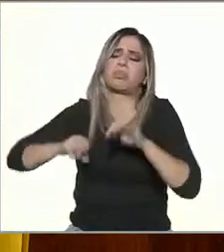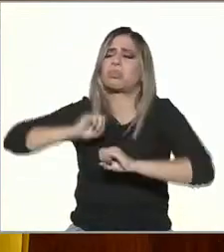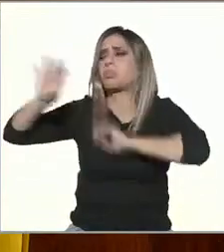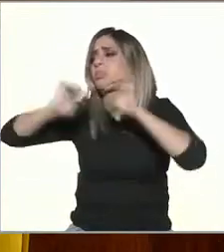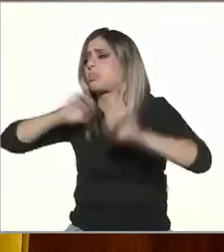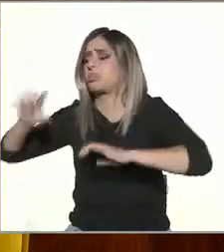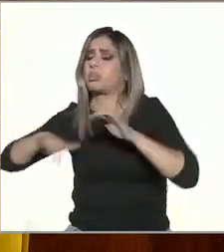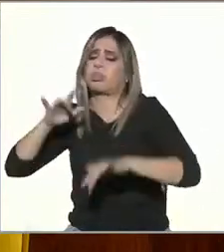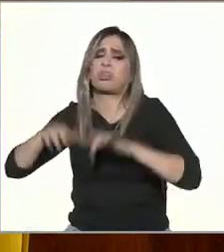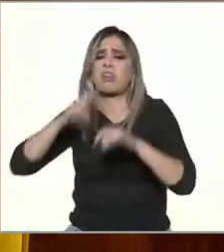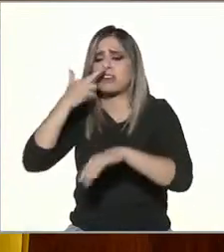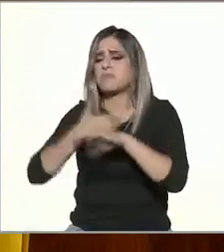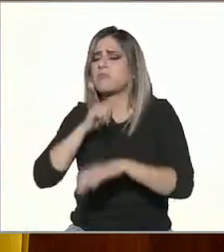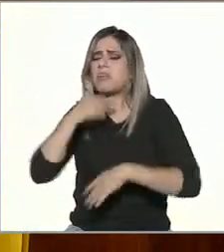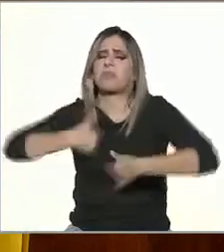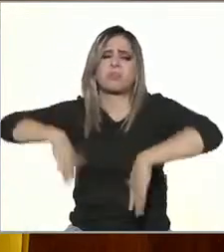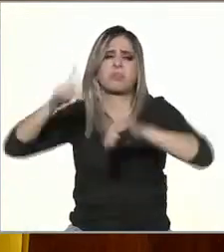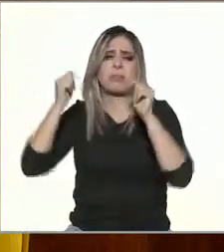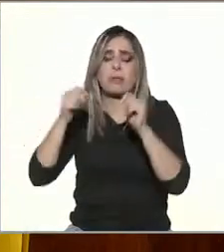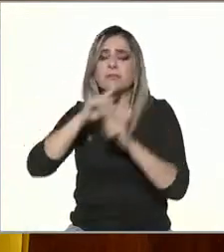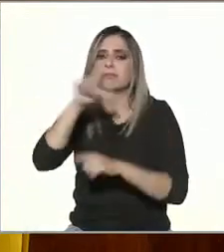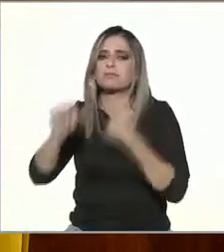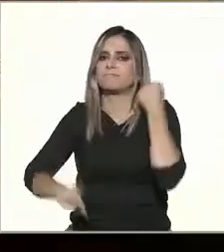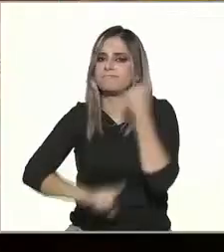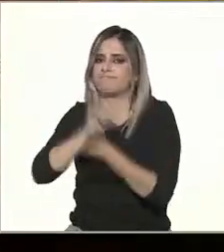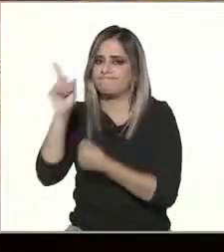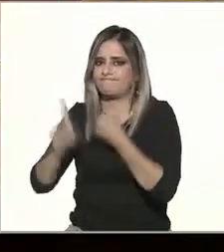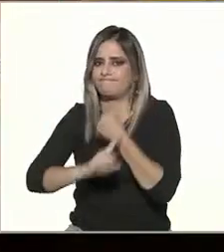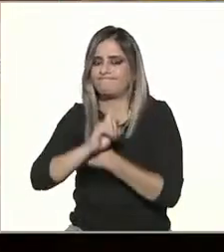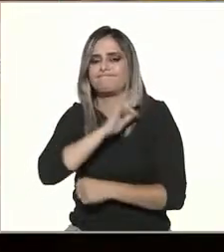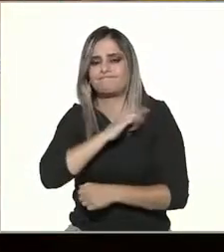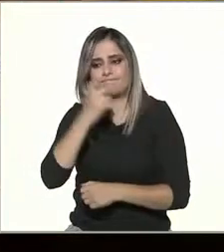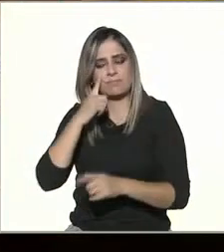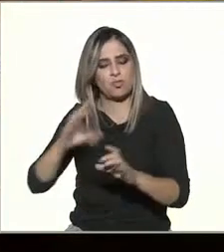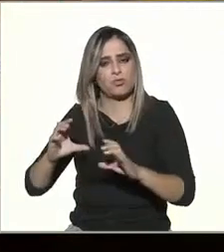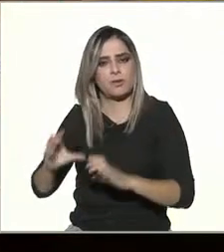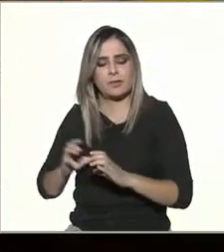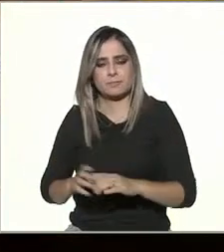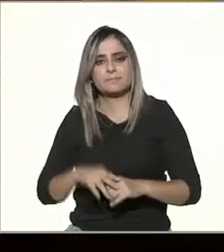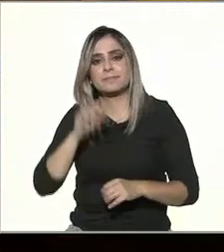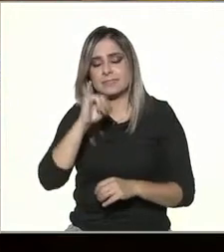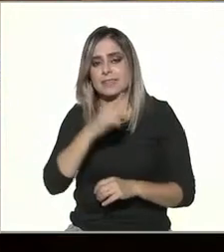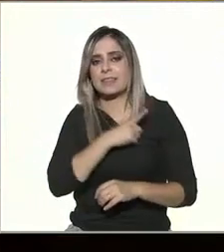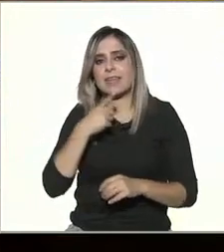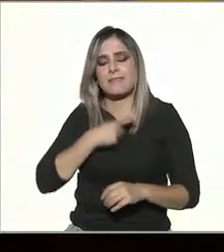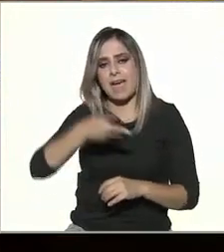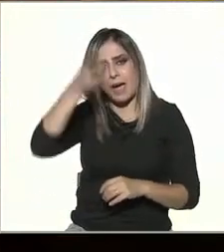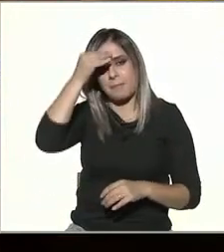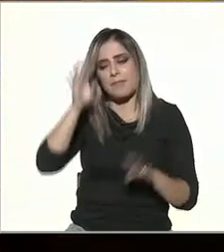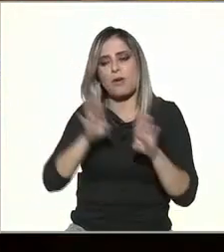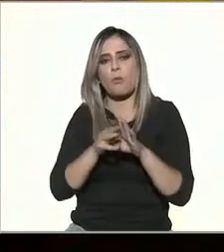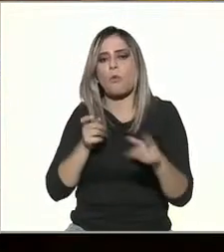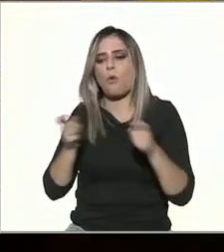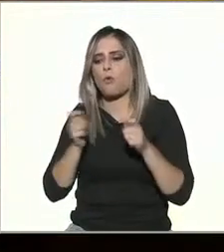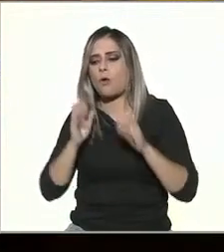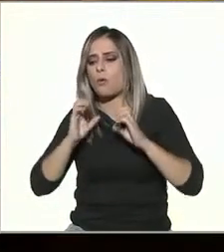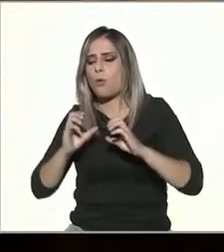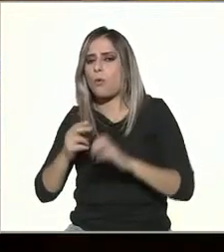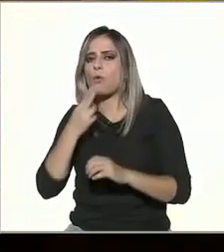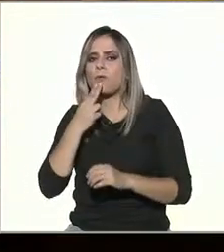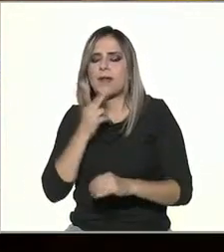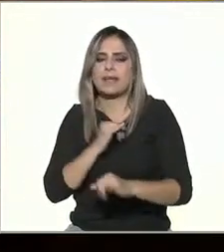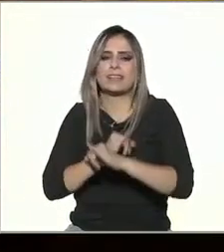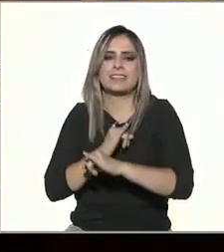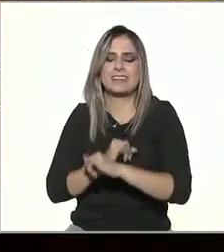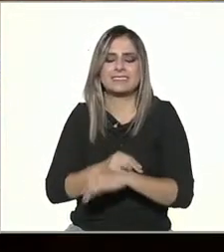lleva precisamente a tener también consecuencias que no deseamos hay que aprender a manejarlo en este caso utilizando el